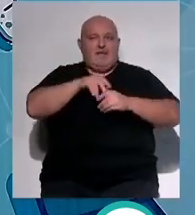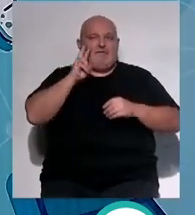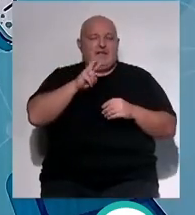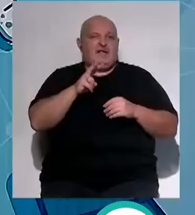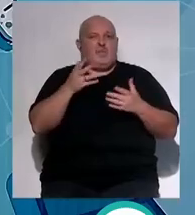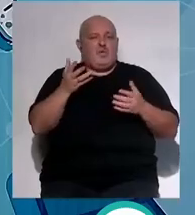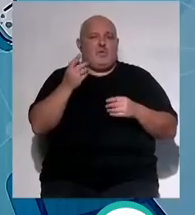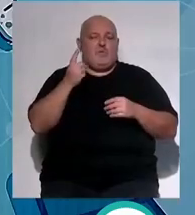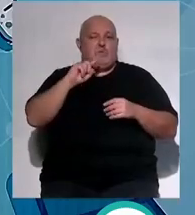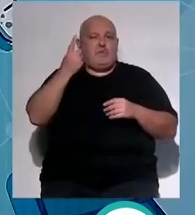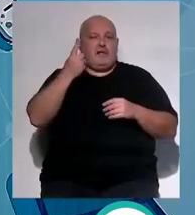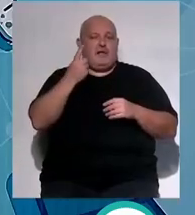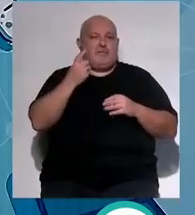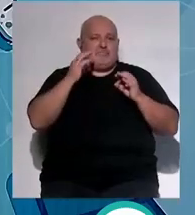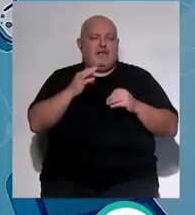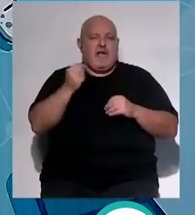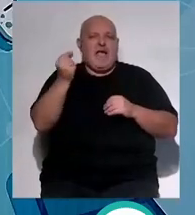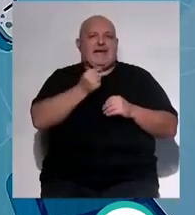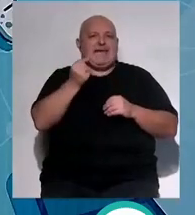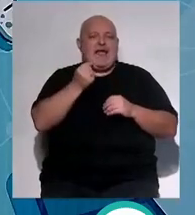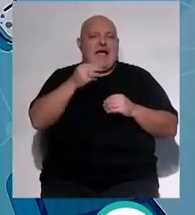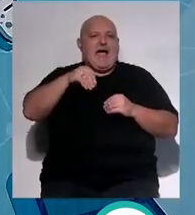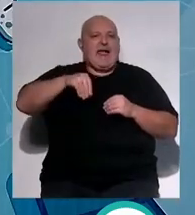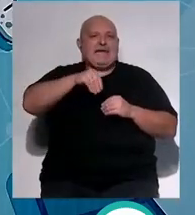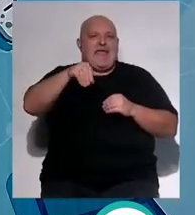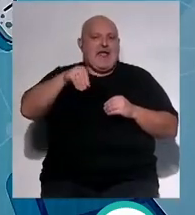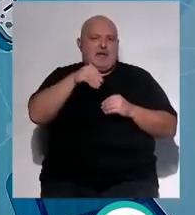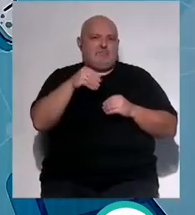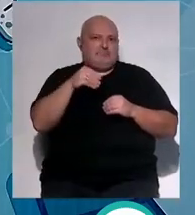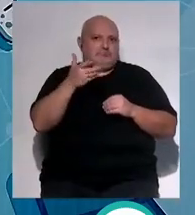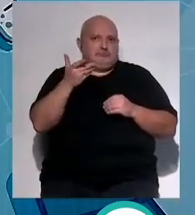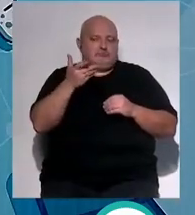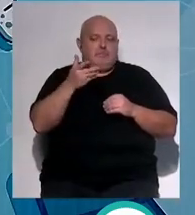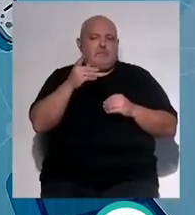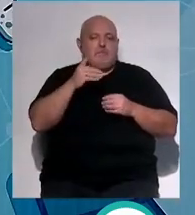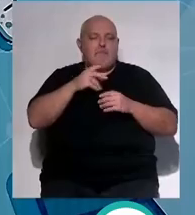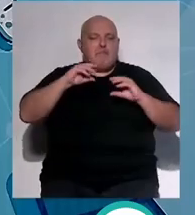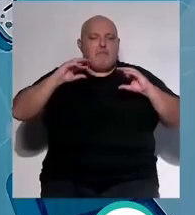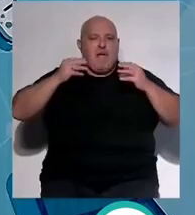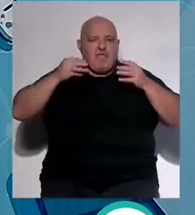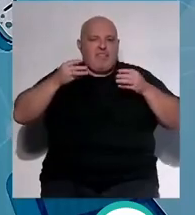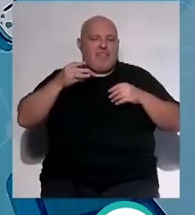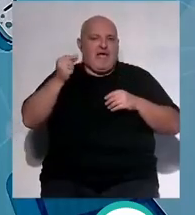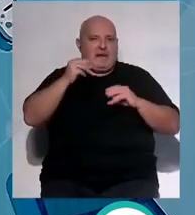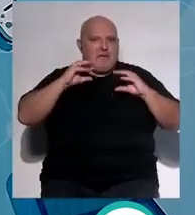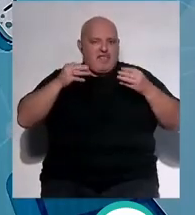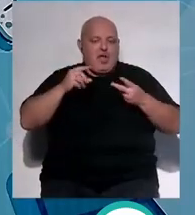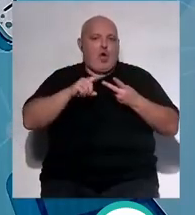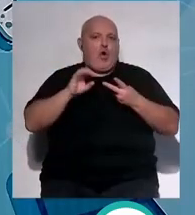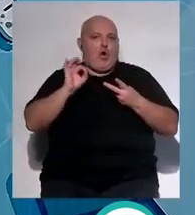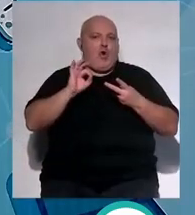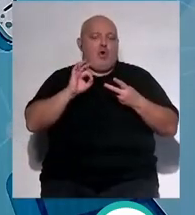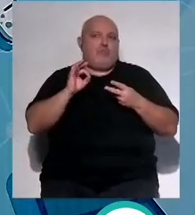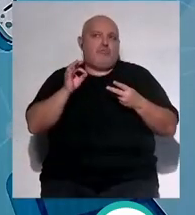ver que el primer componente sea la harina de la que está hecha si has comprado de maíz pues que sea harina de maíz o